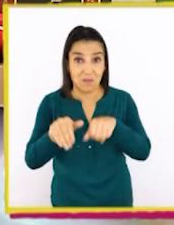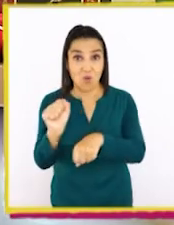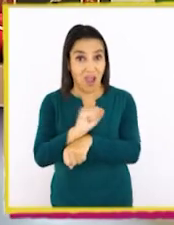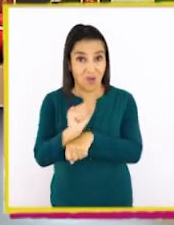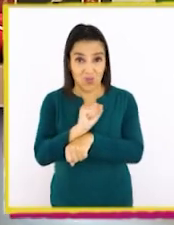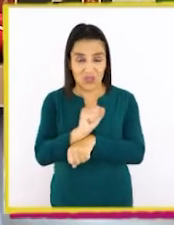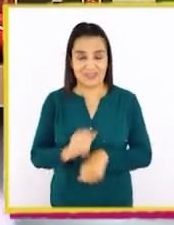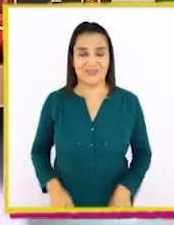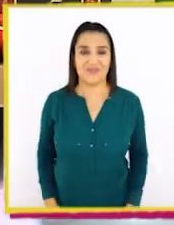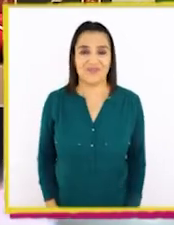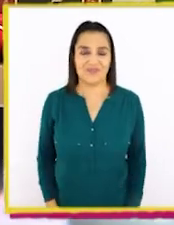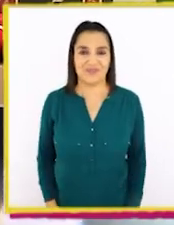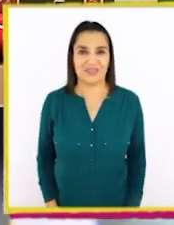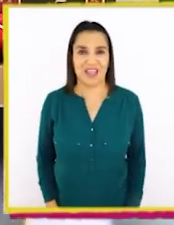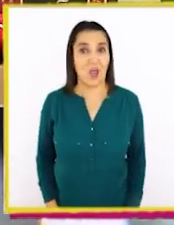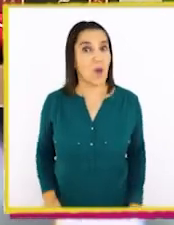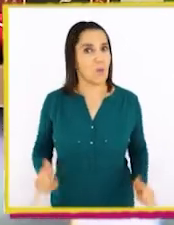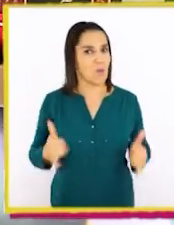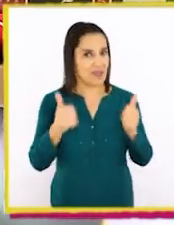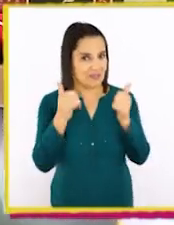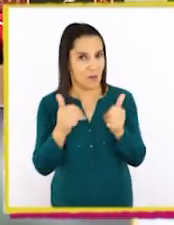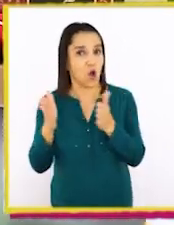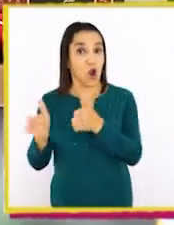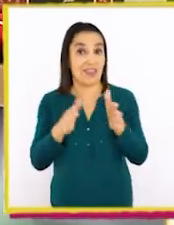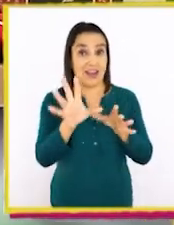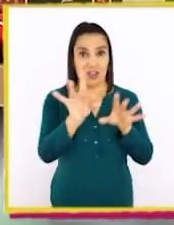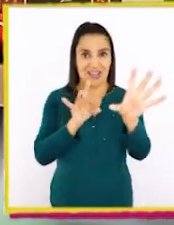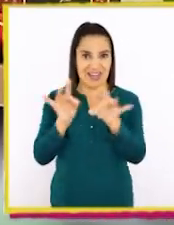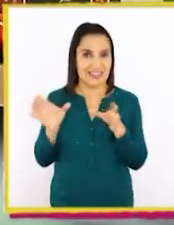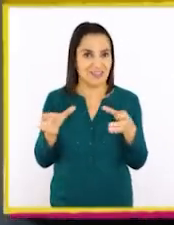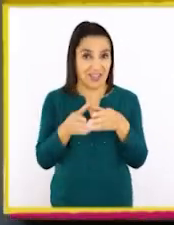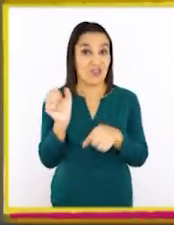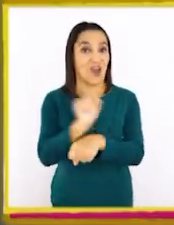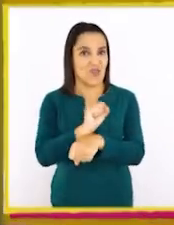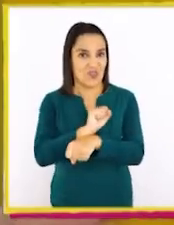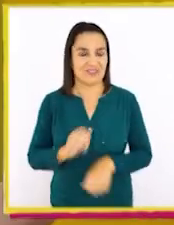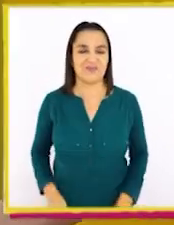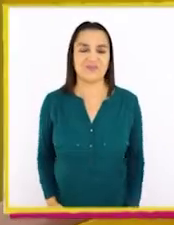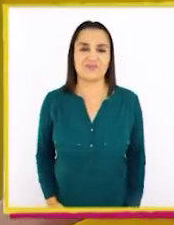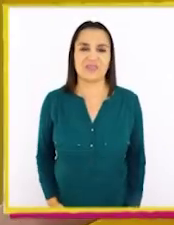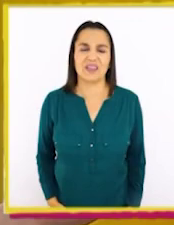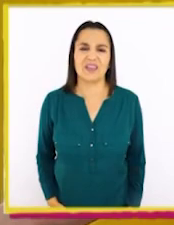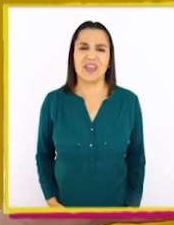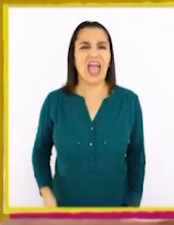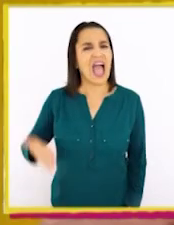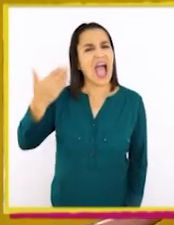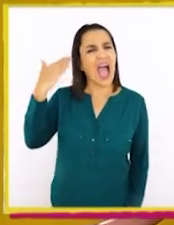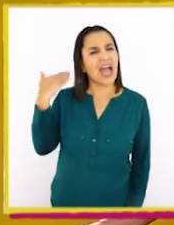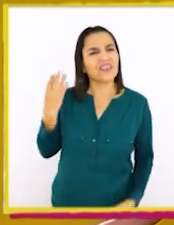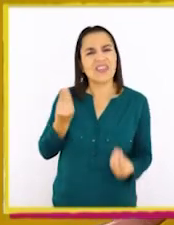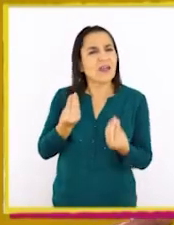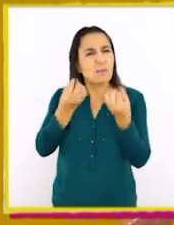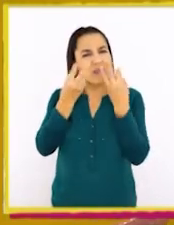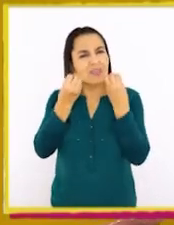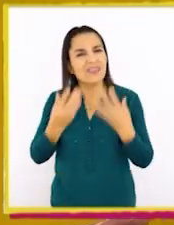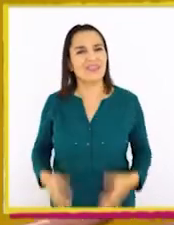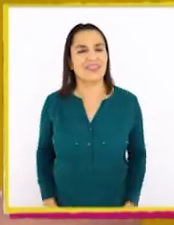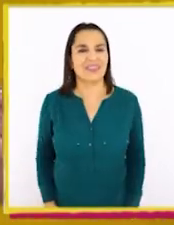los autos. Lo pasamos bien ordenando y clasificando. ¿Qué más hemos visto en otras ocasiones?